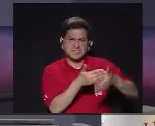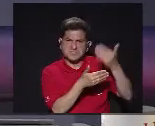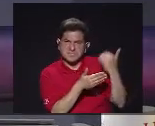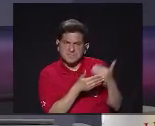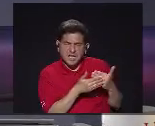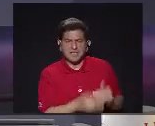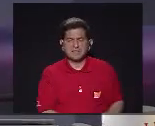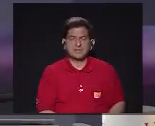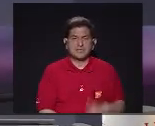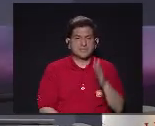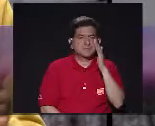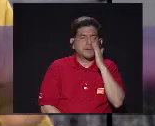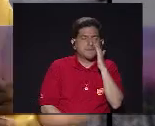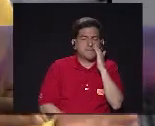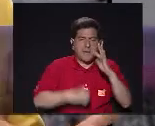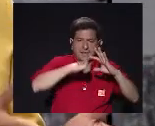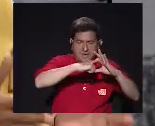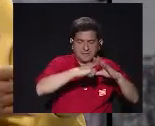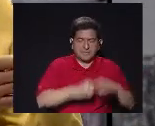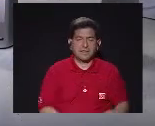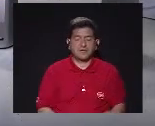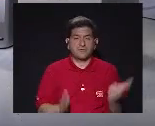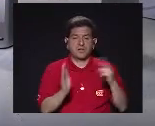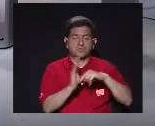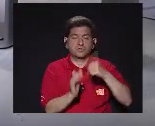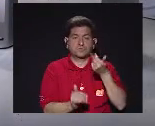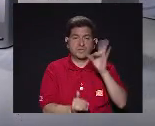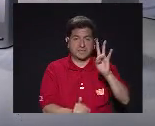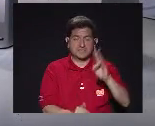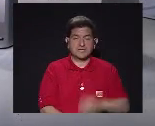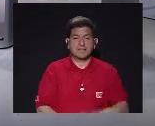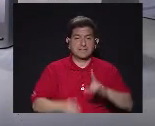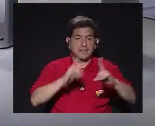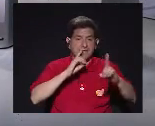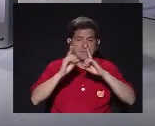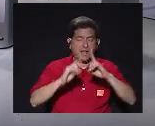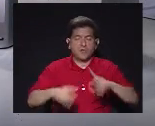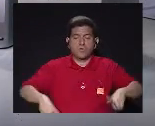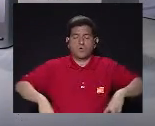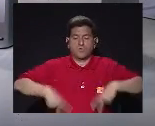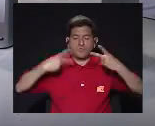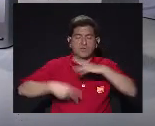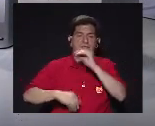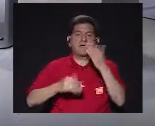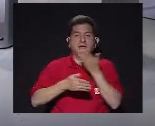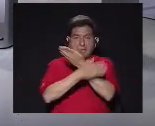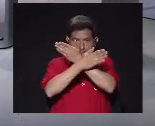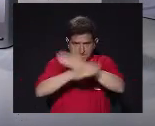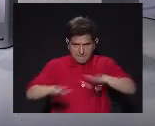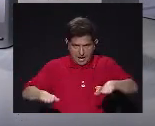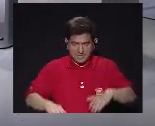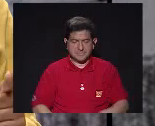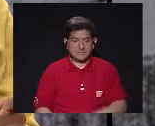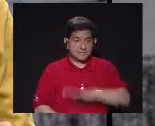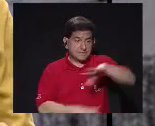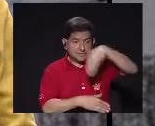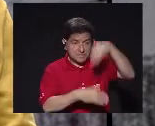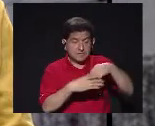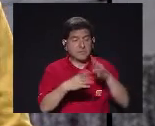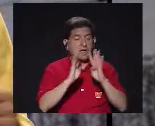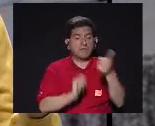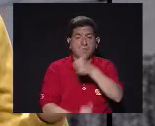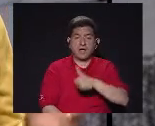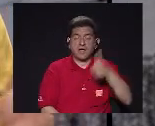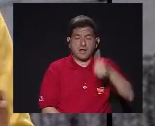Por la madre tierra Y el dos mil diecisiete Está dedicado Al diálogo La vida y la paz En ese contexto Hablamos con la